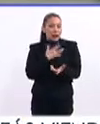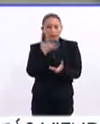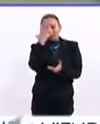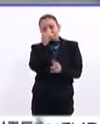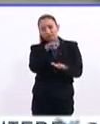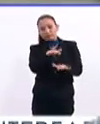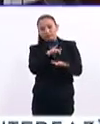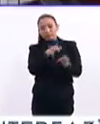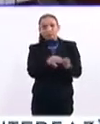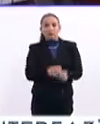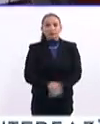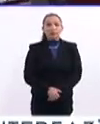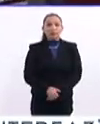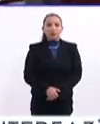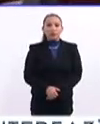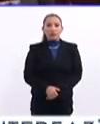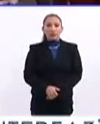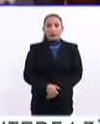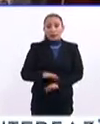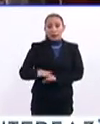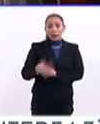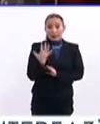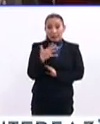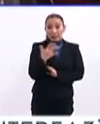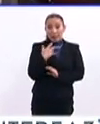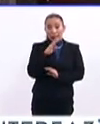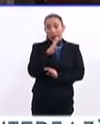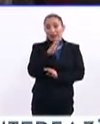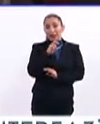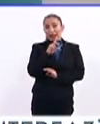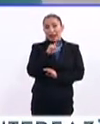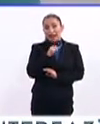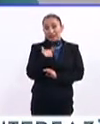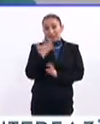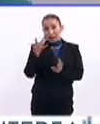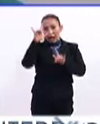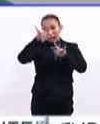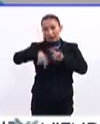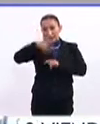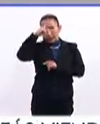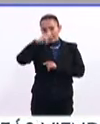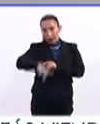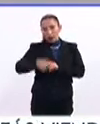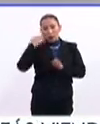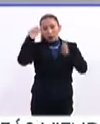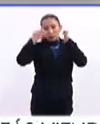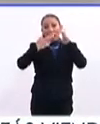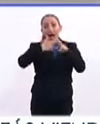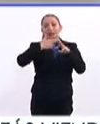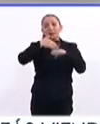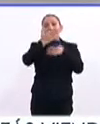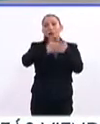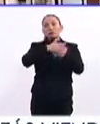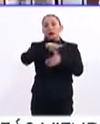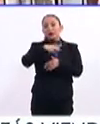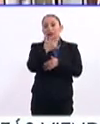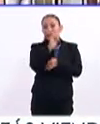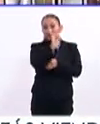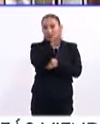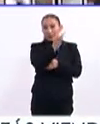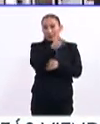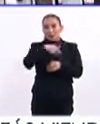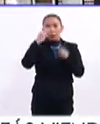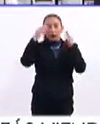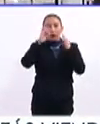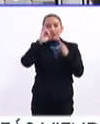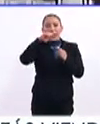estética correcta. La decimoquinta edición de la Bienal Internacional del Cártel en México se expondrá hasta el próximo 13 de febrero